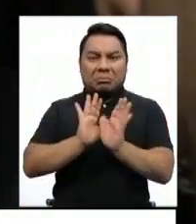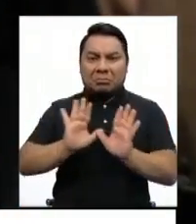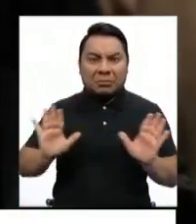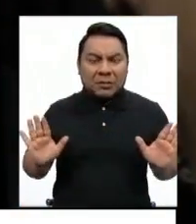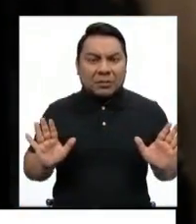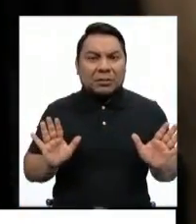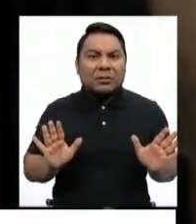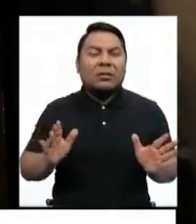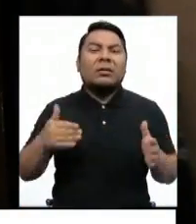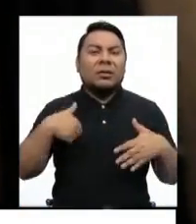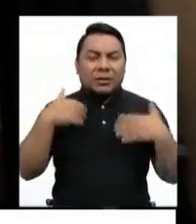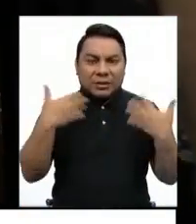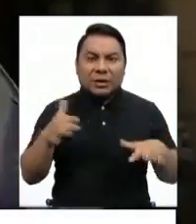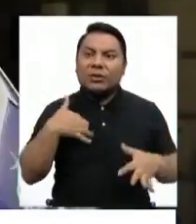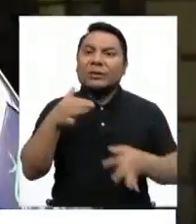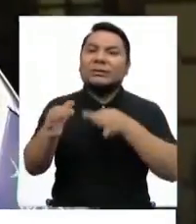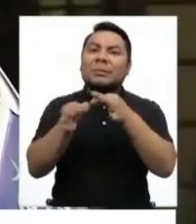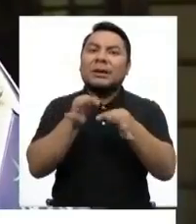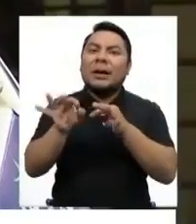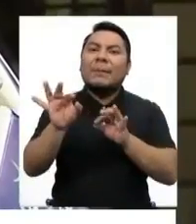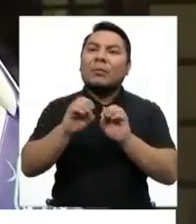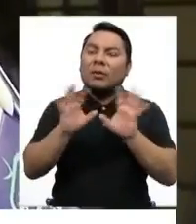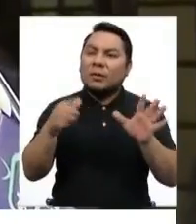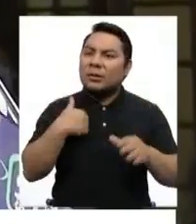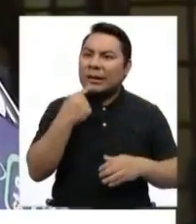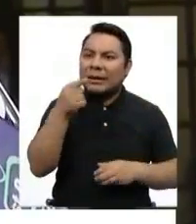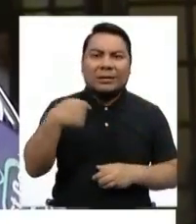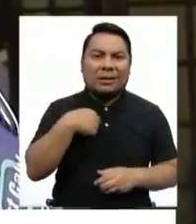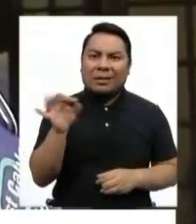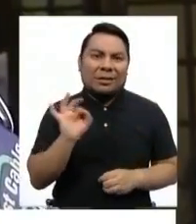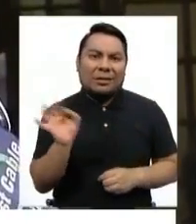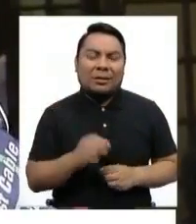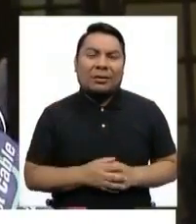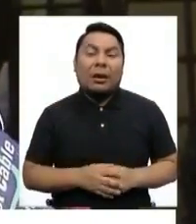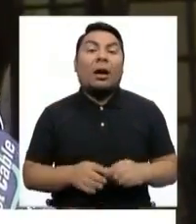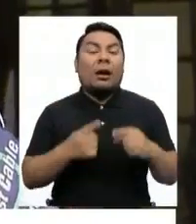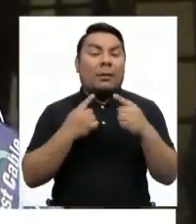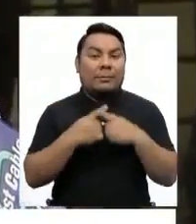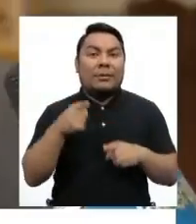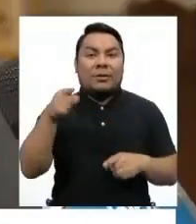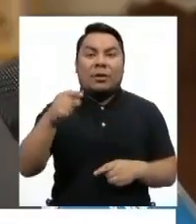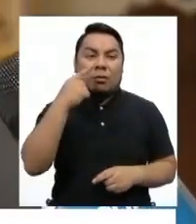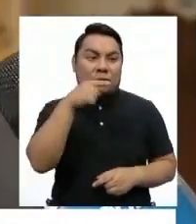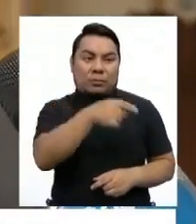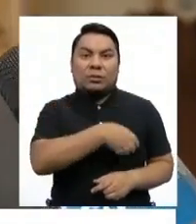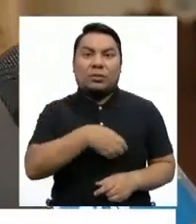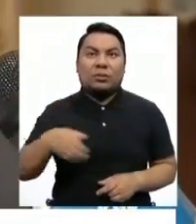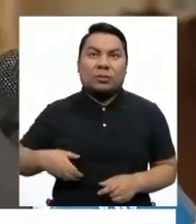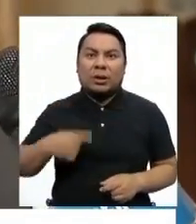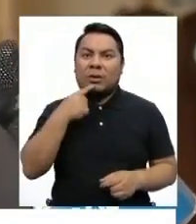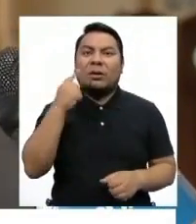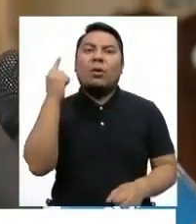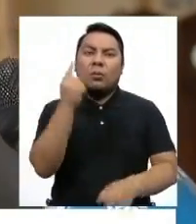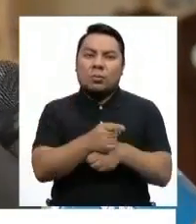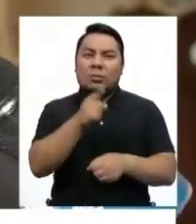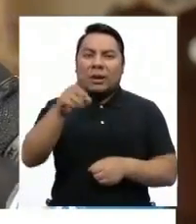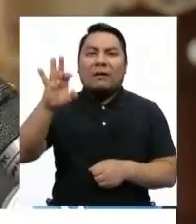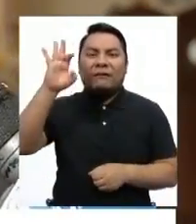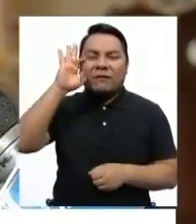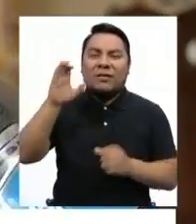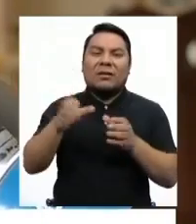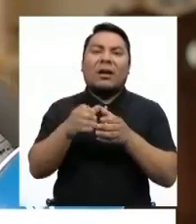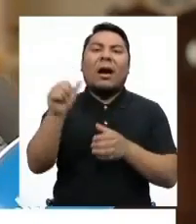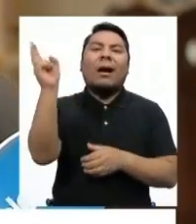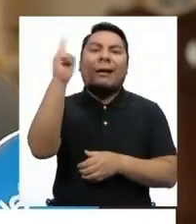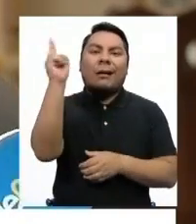y se lo expliqué el mismo día. Incluso el parlamentario de Acción Popular acusó al fujimorismo y al APRA de